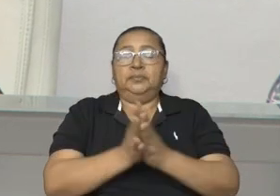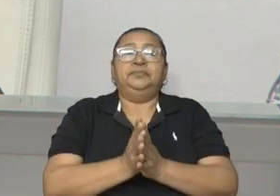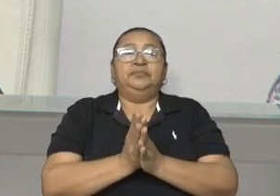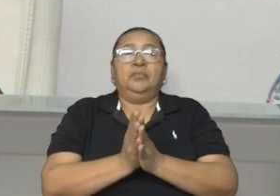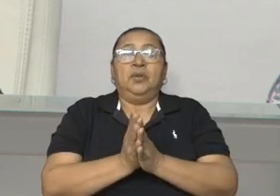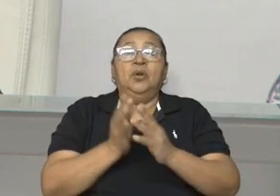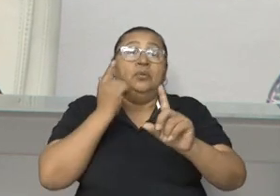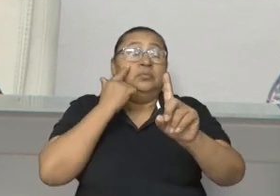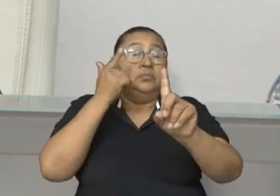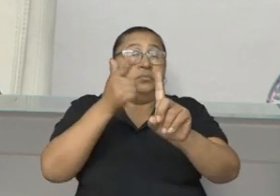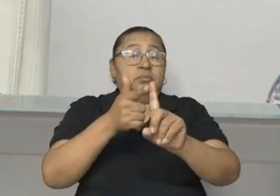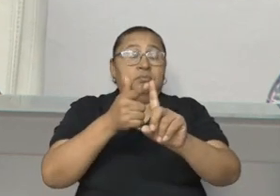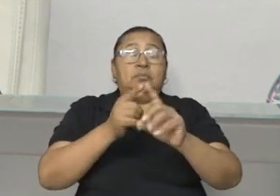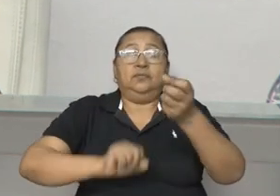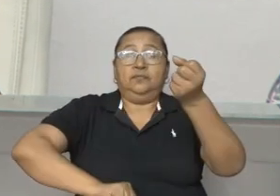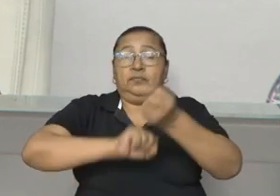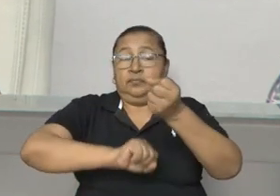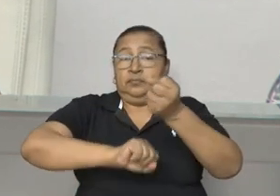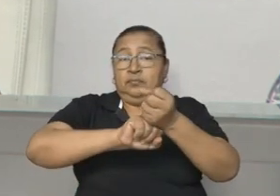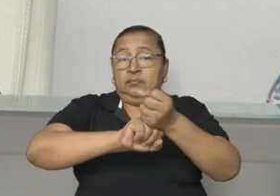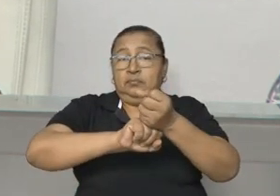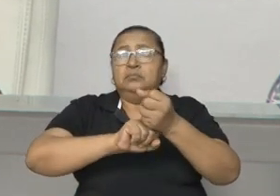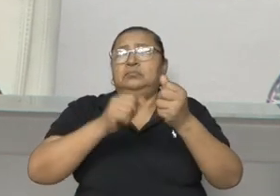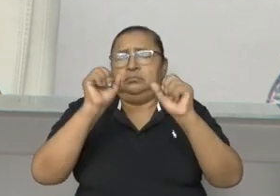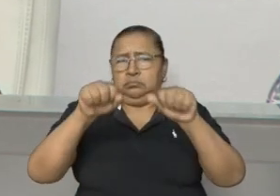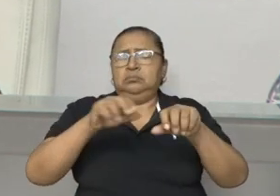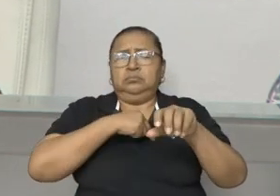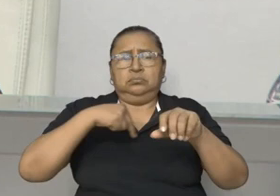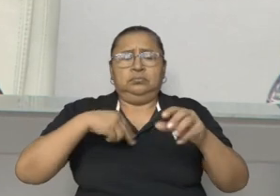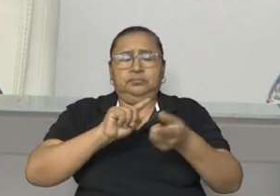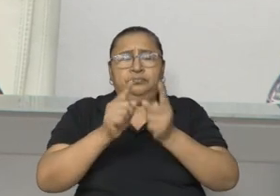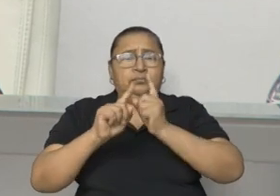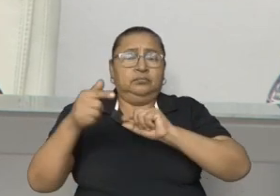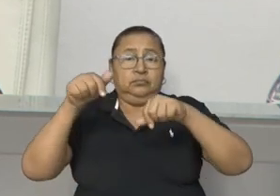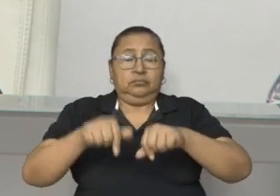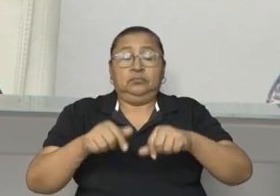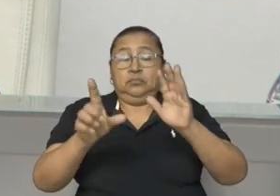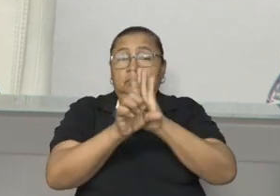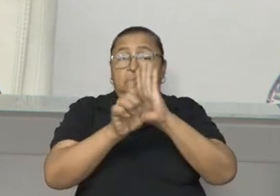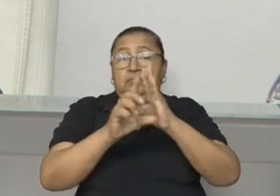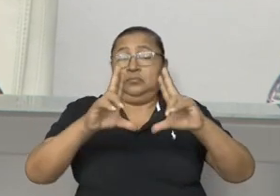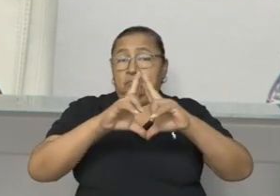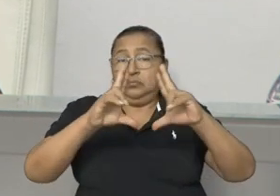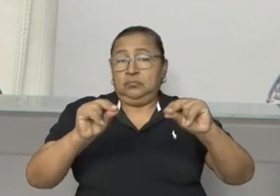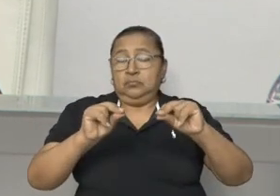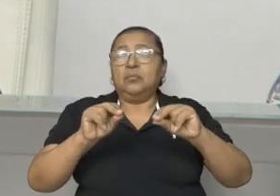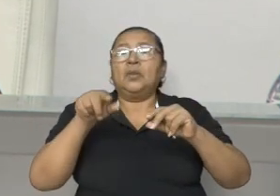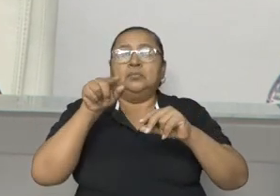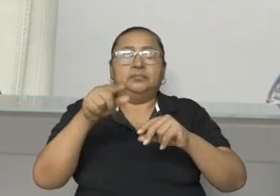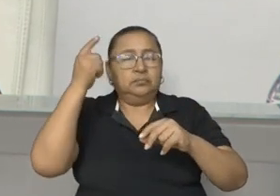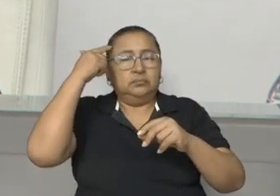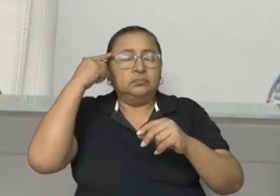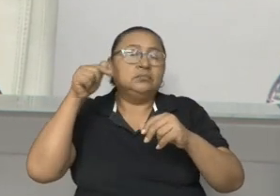Con el objetivo de fortalecer y actualizar el ordenamiento jurídico nacional, tomando en